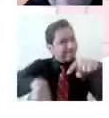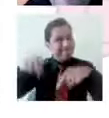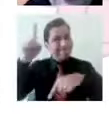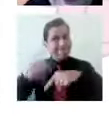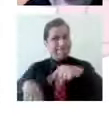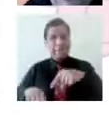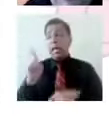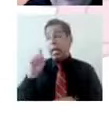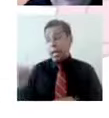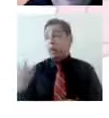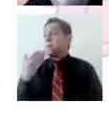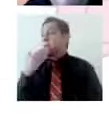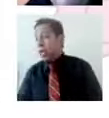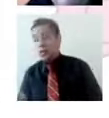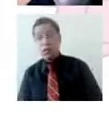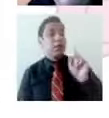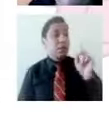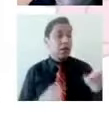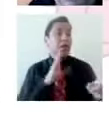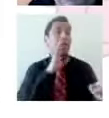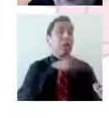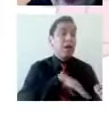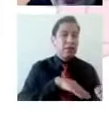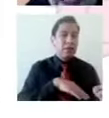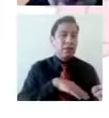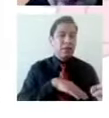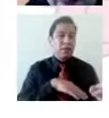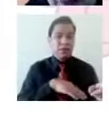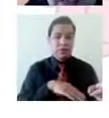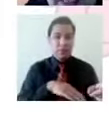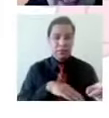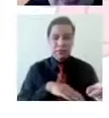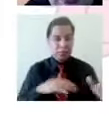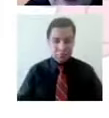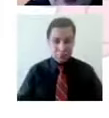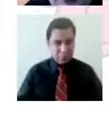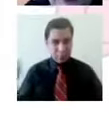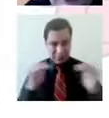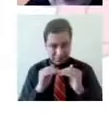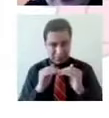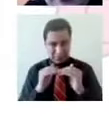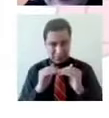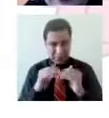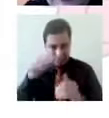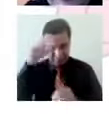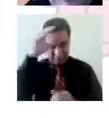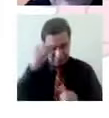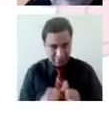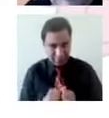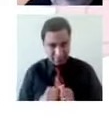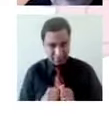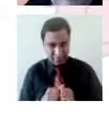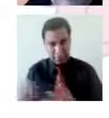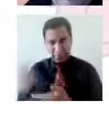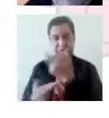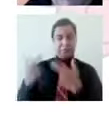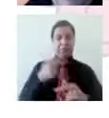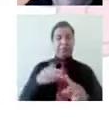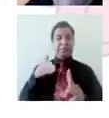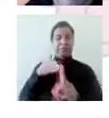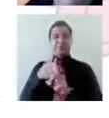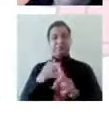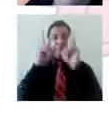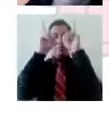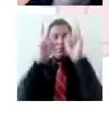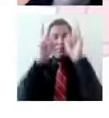malo para que logremos comprender si me es funcional o no funcional. ¿Ok? Entonces, regresando a esta parte, yo